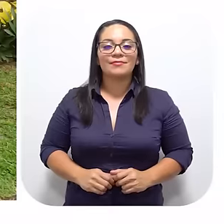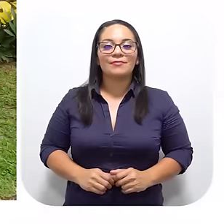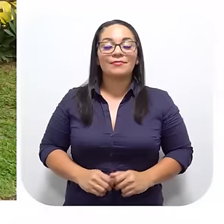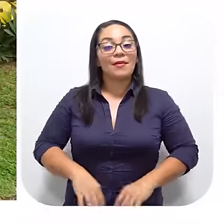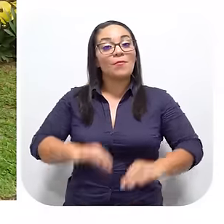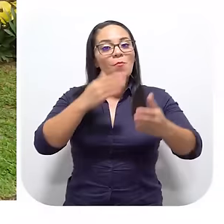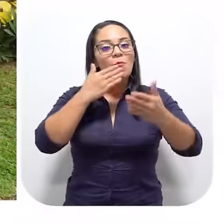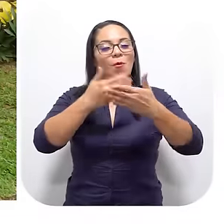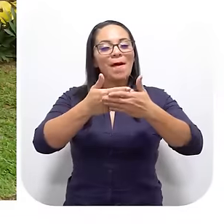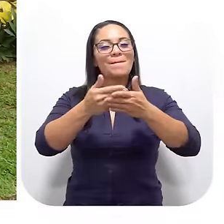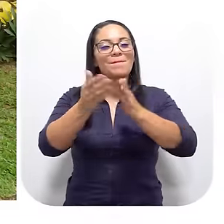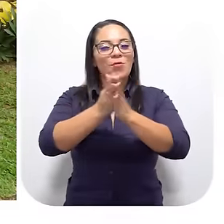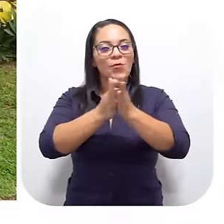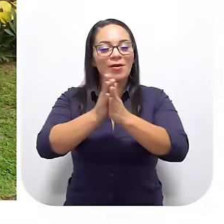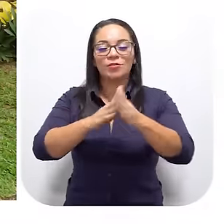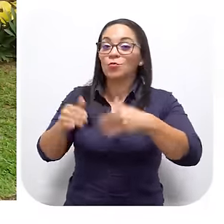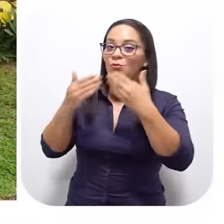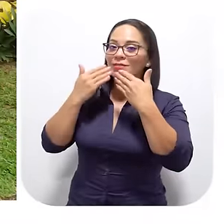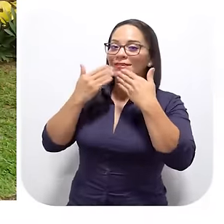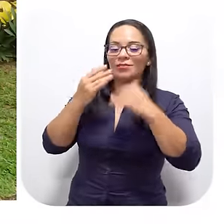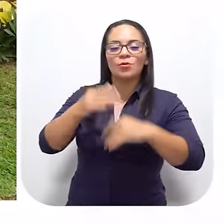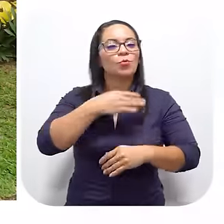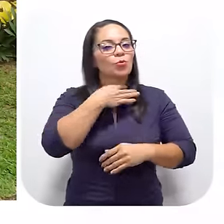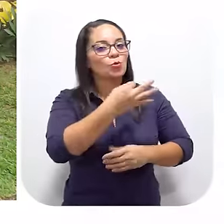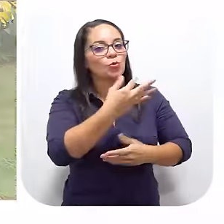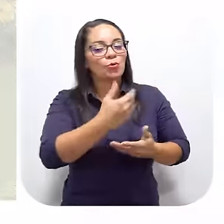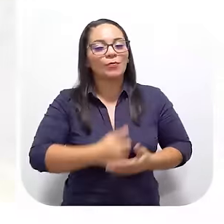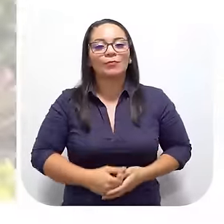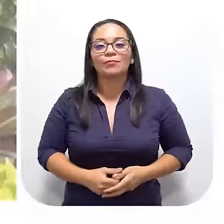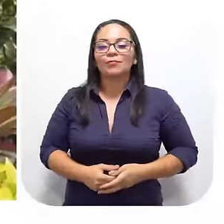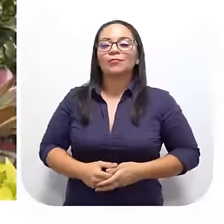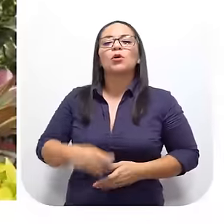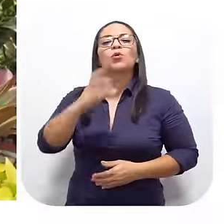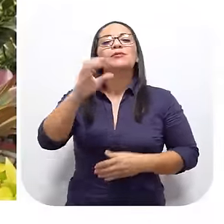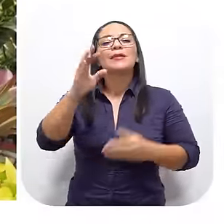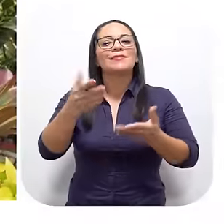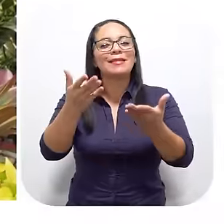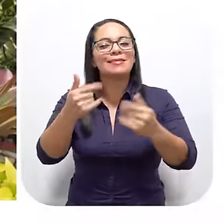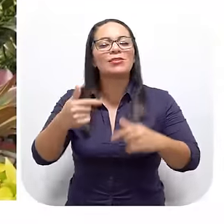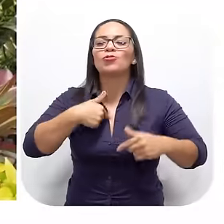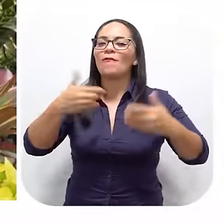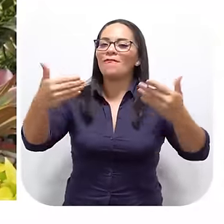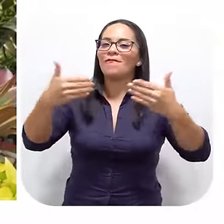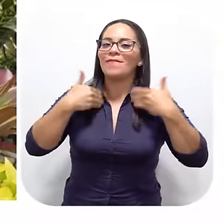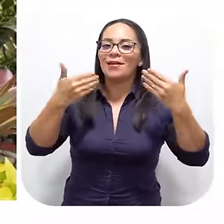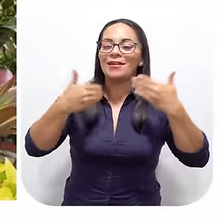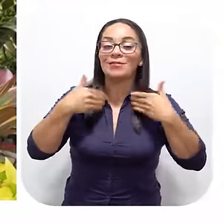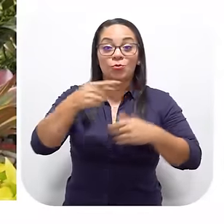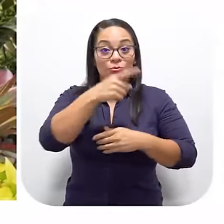Buen provecho Muchas gracias Mucho gusto Compatriotas, estoy feliz